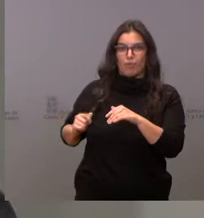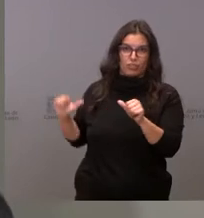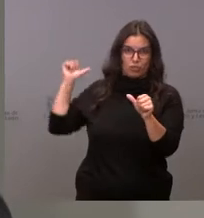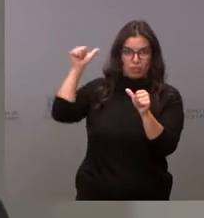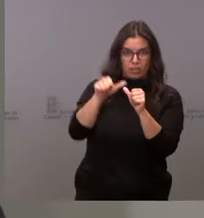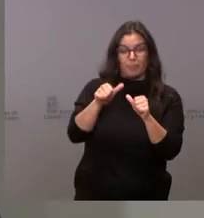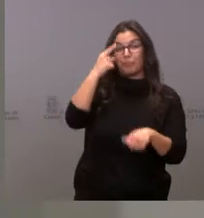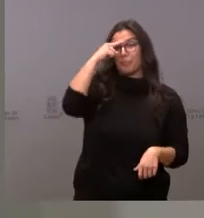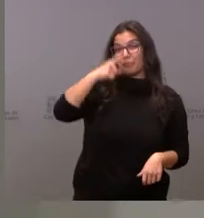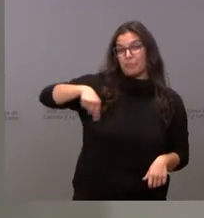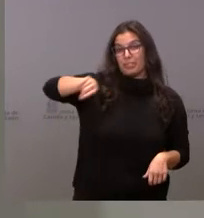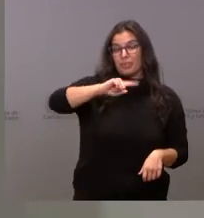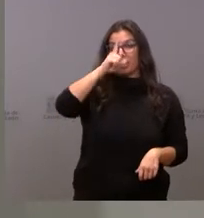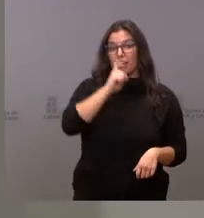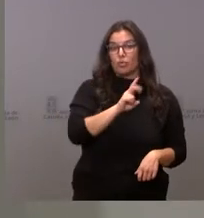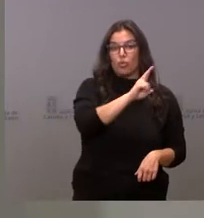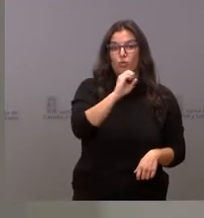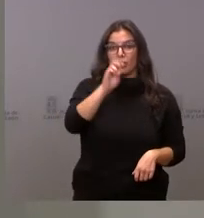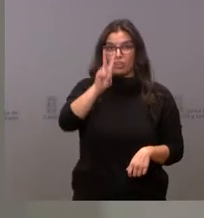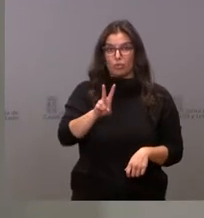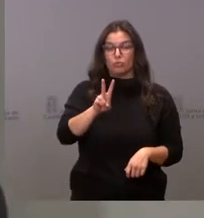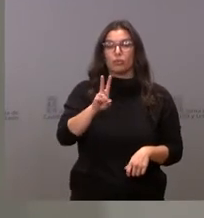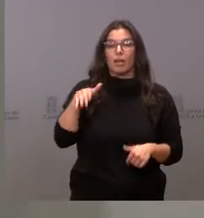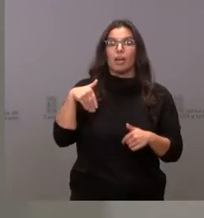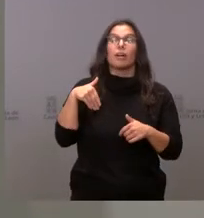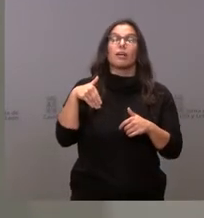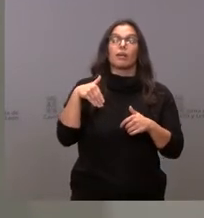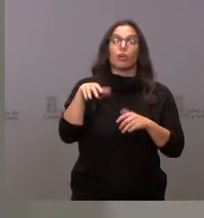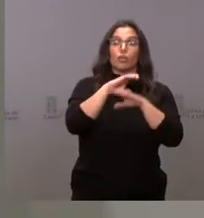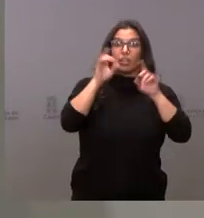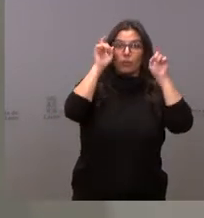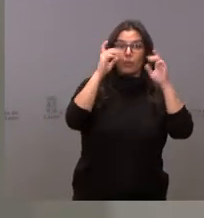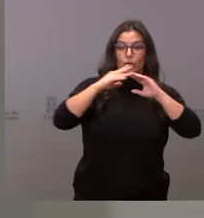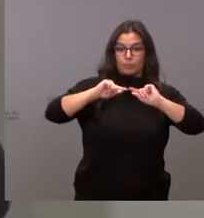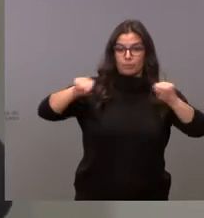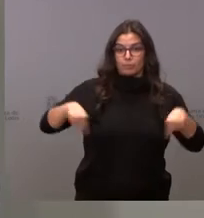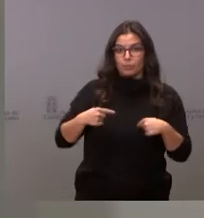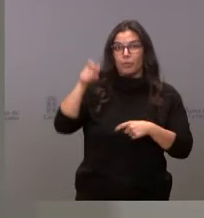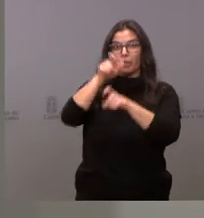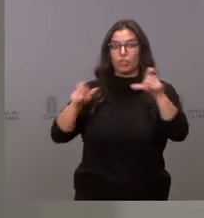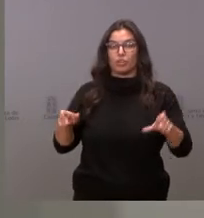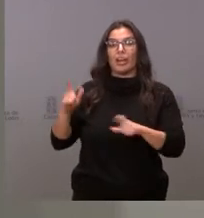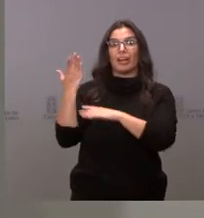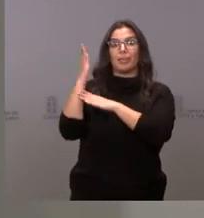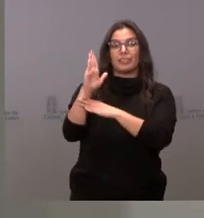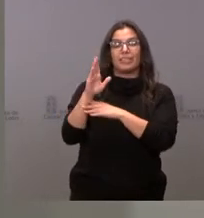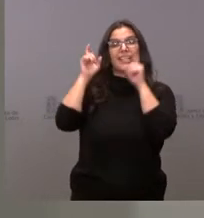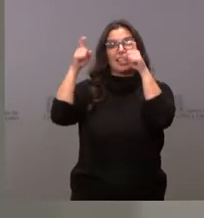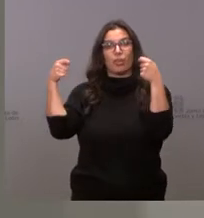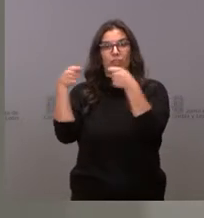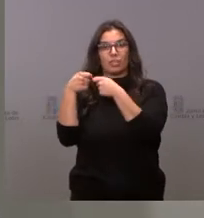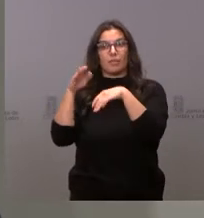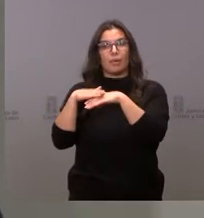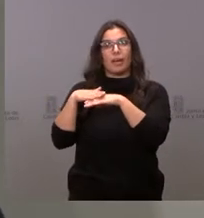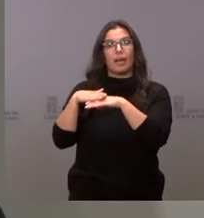ustedes saben, en el año 2002 la Consejería de Educación firmó un acuerdo con los representantes de la enseñanza concertada en la comunidad para